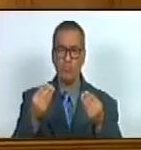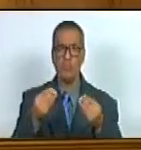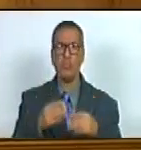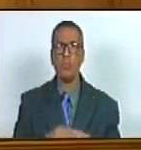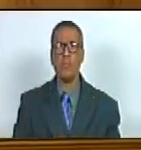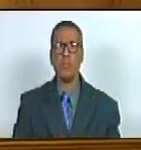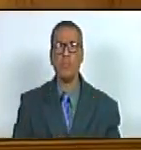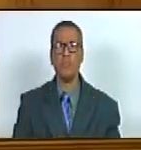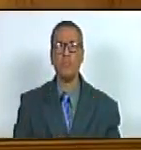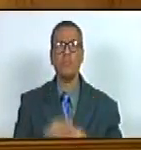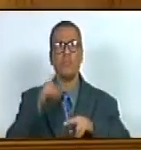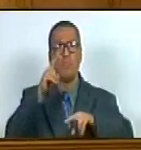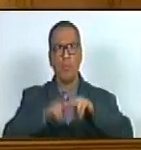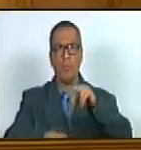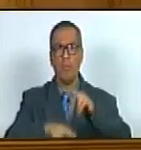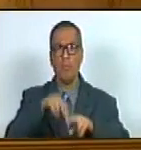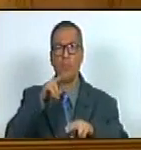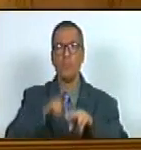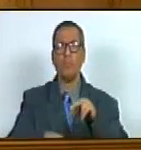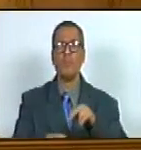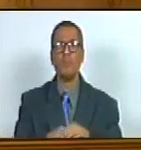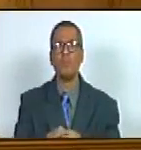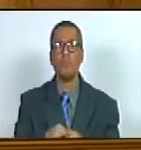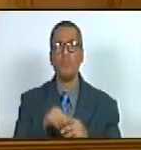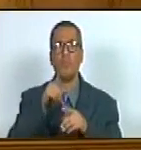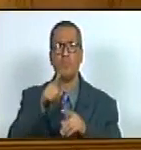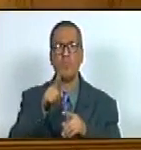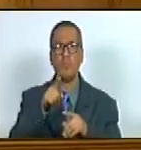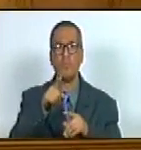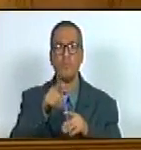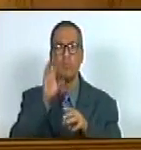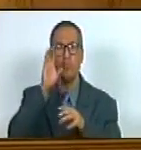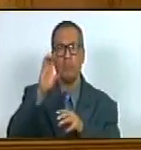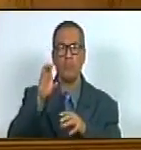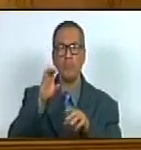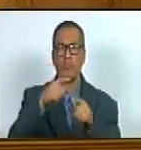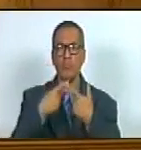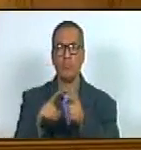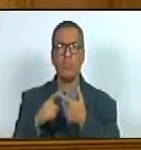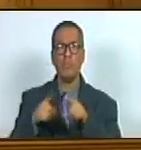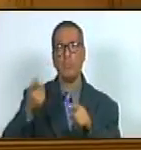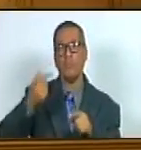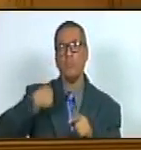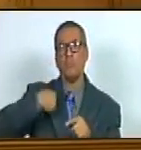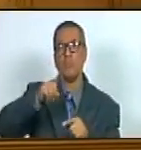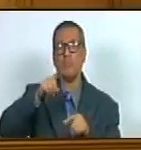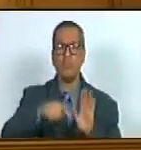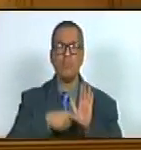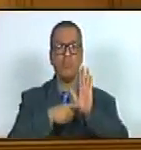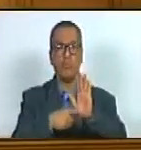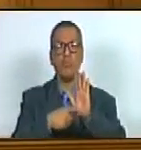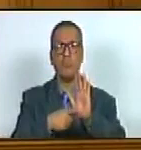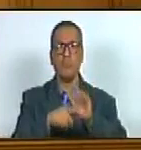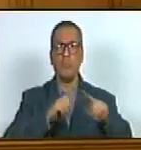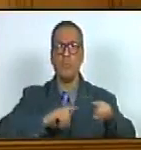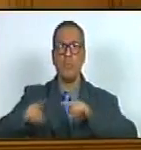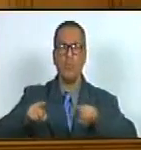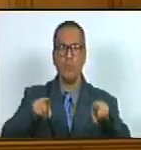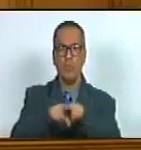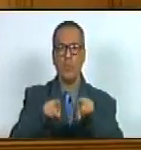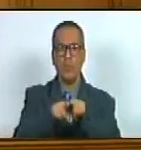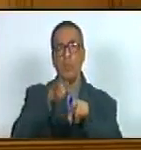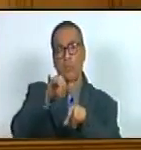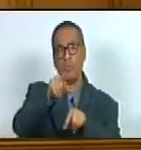a construir a ubicar una patria diferente y tener de frente a un dirigente como usted